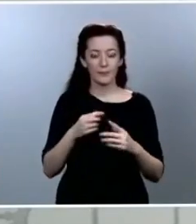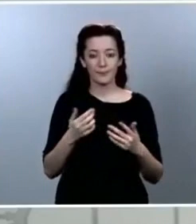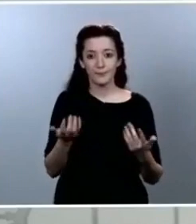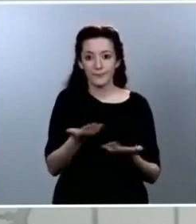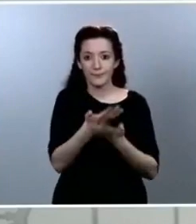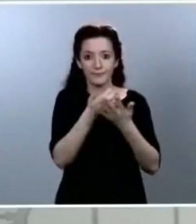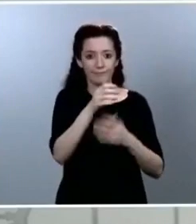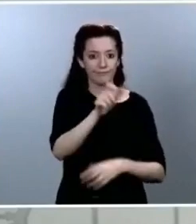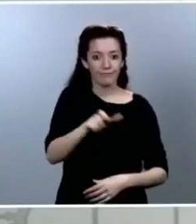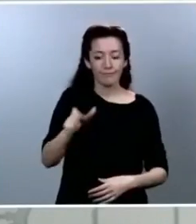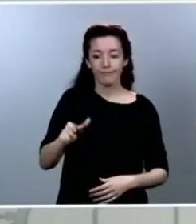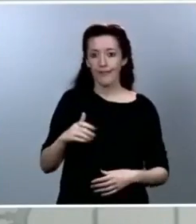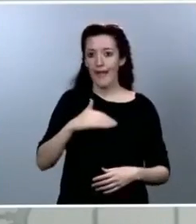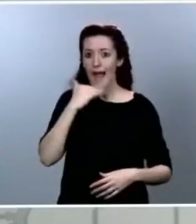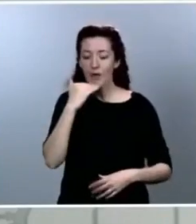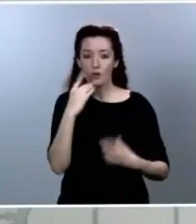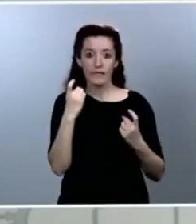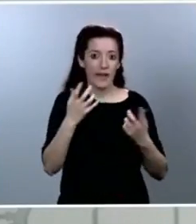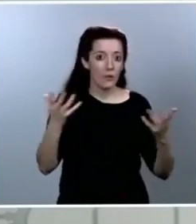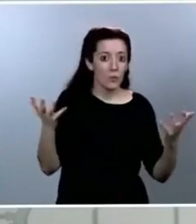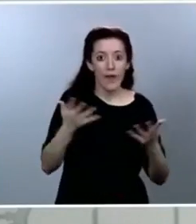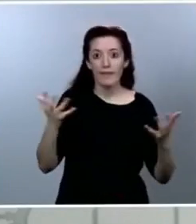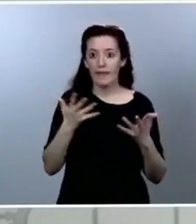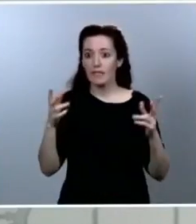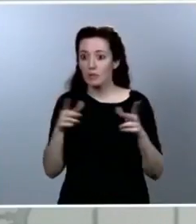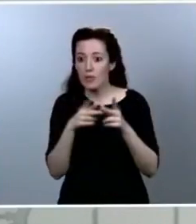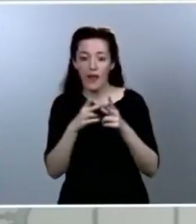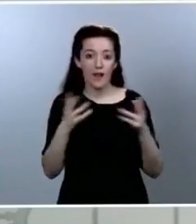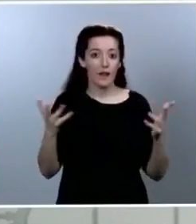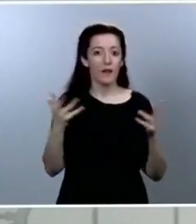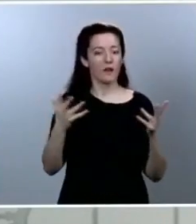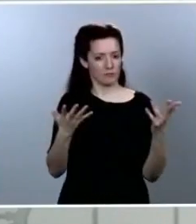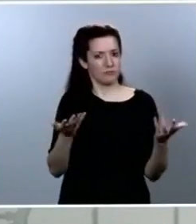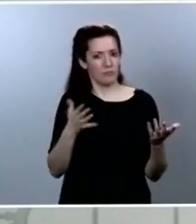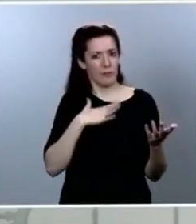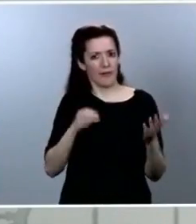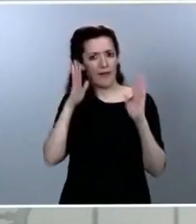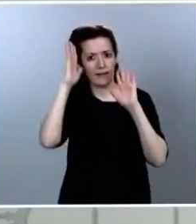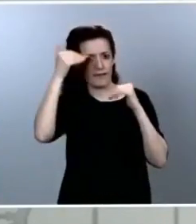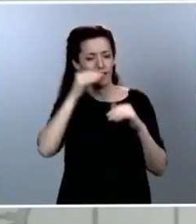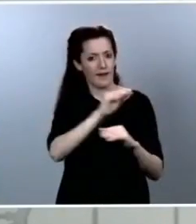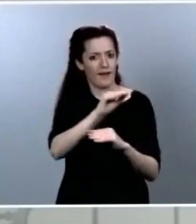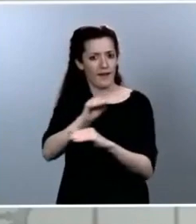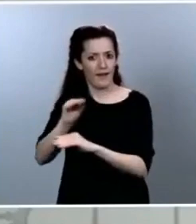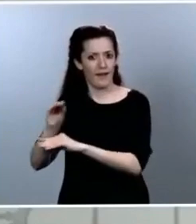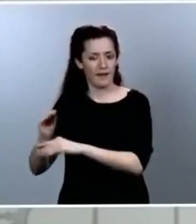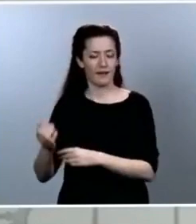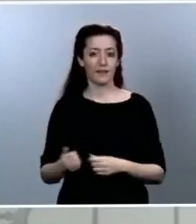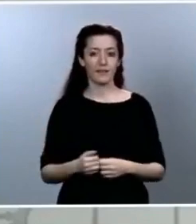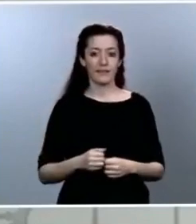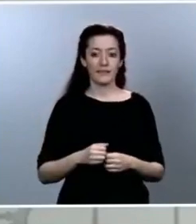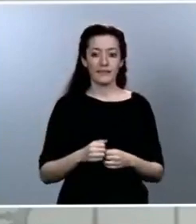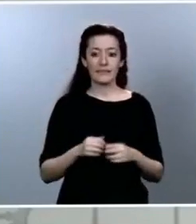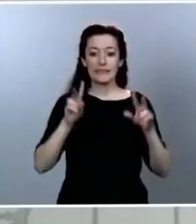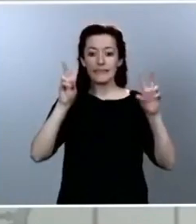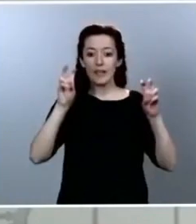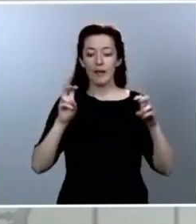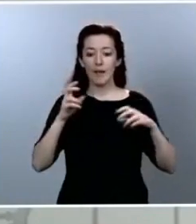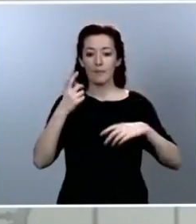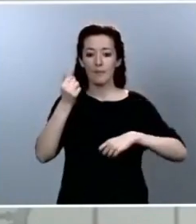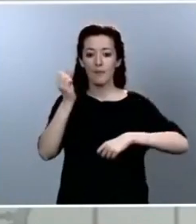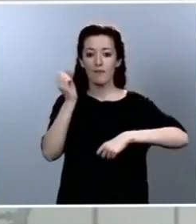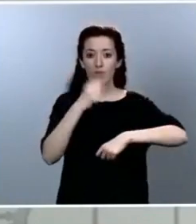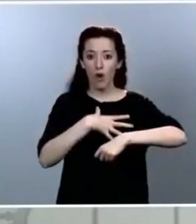territorios. Por tanto, creo que desde ese punto de vista, ese fondo, no sé, poco, digamos, la propuesta en detalle, pero